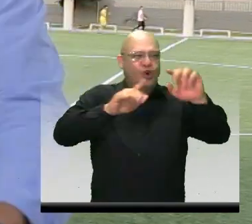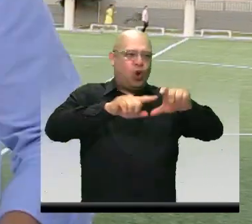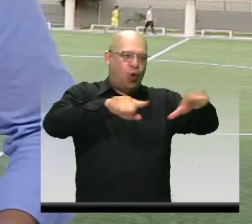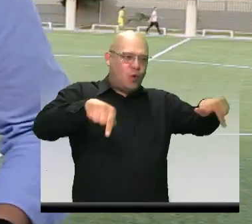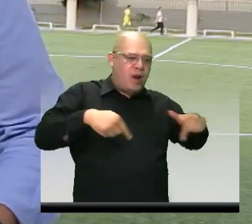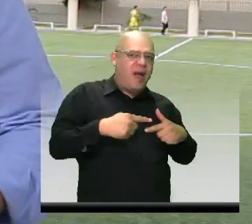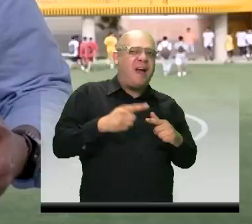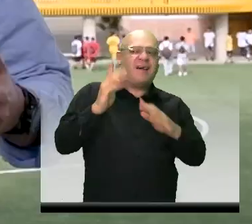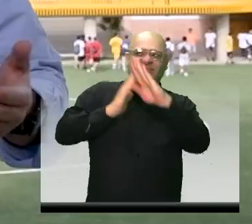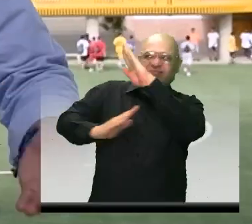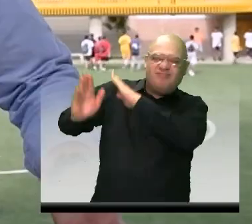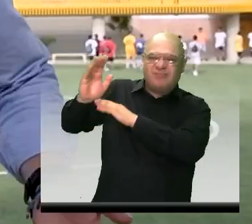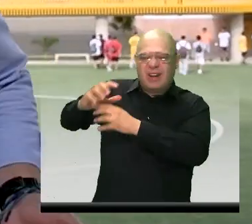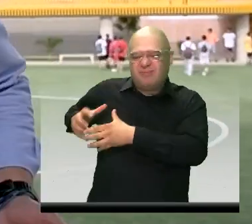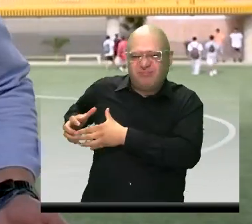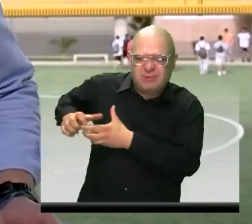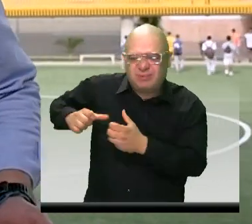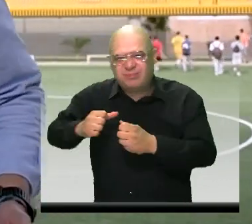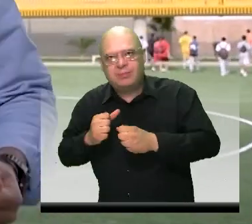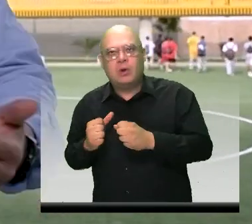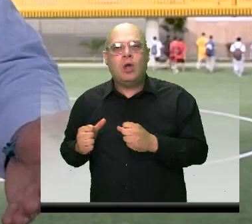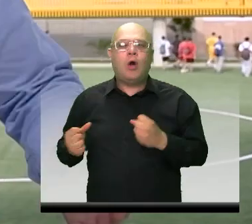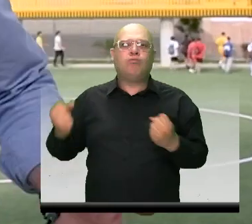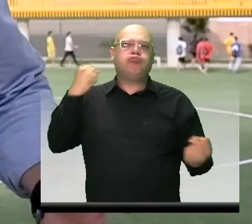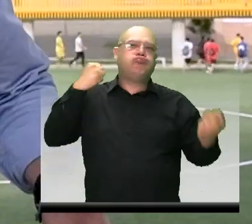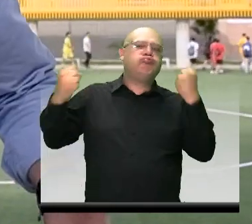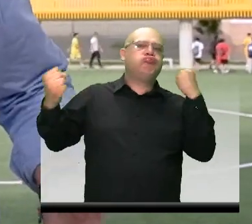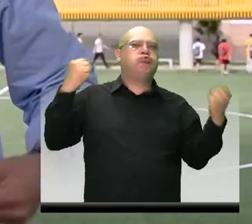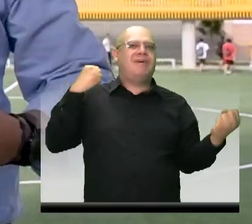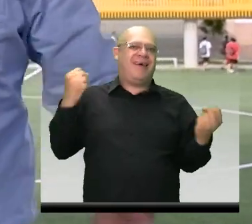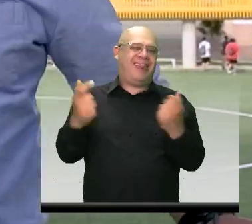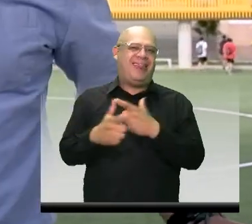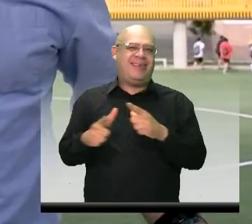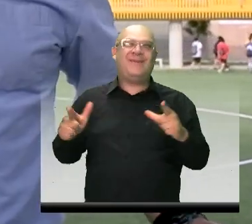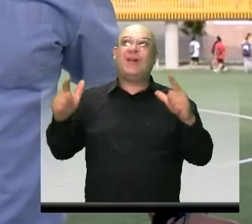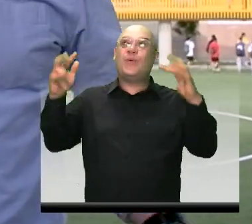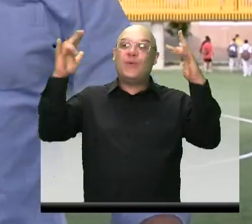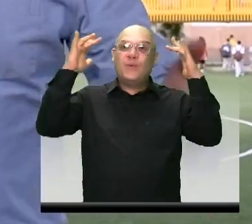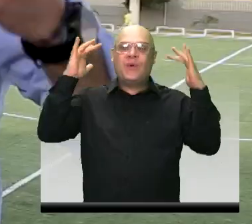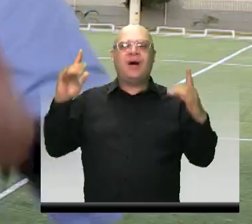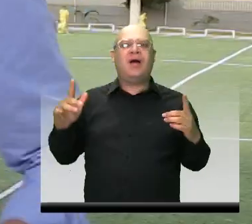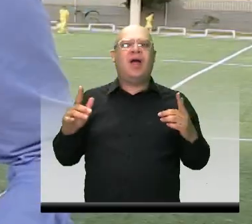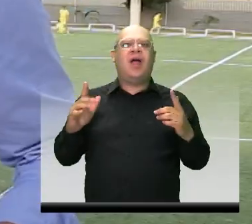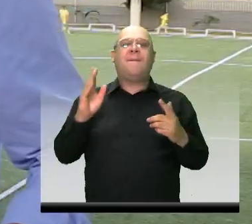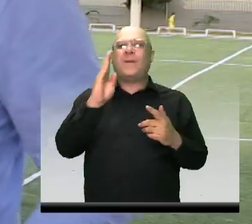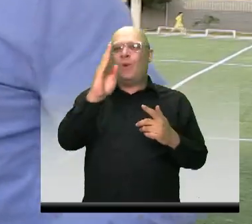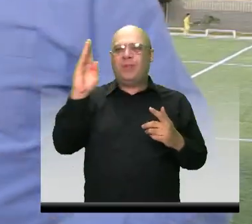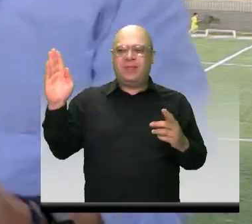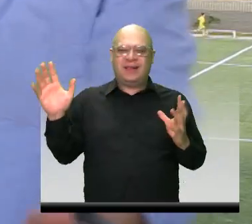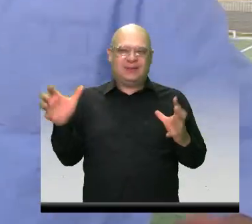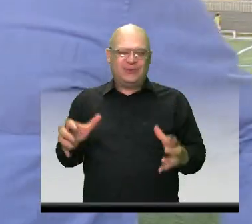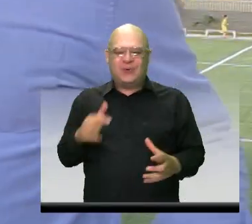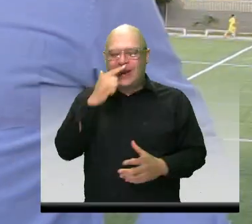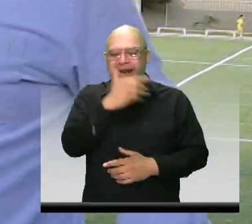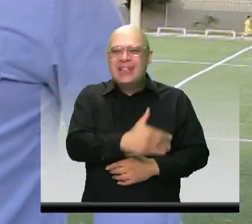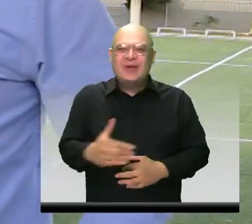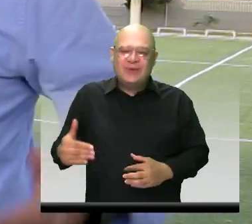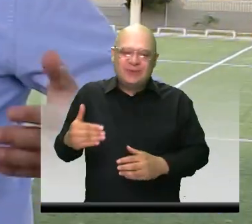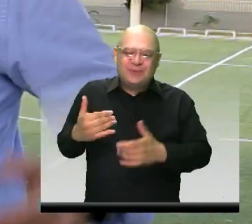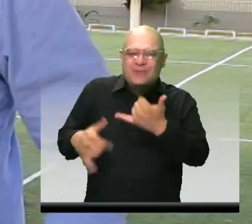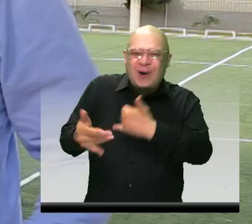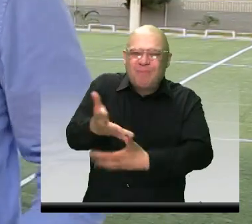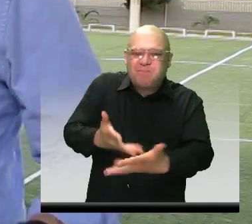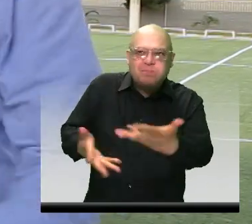karate, lucha, un gimnasio alé libre, una ludoteca, espacio público. Andrés, en la ciudad que estamos